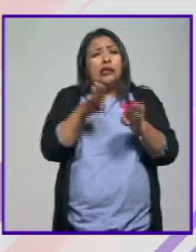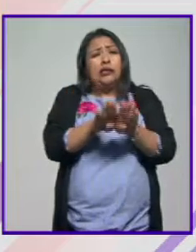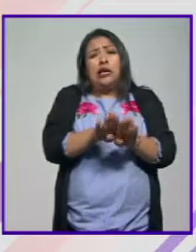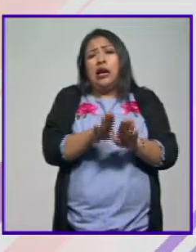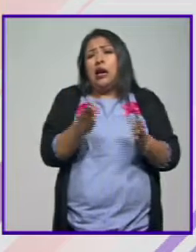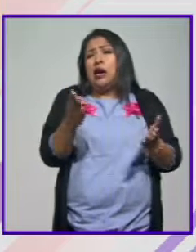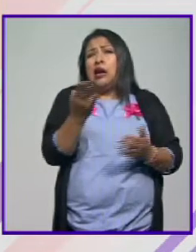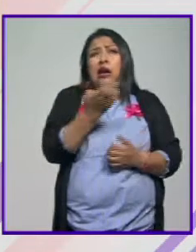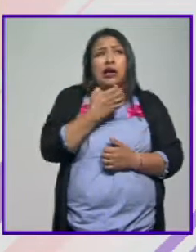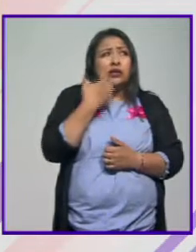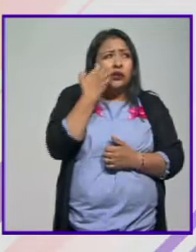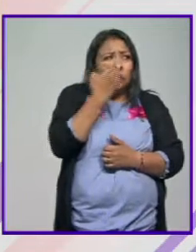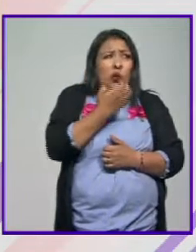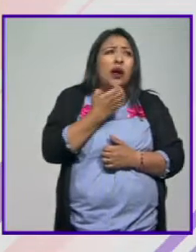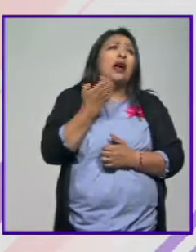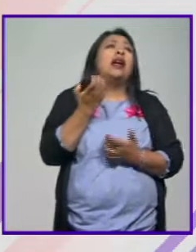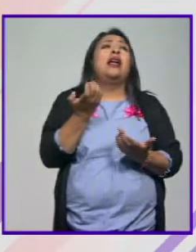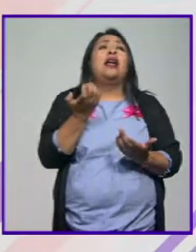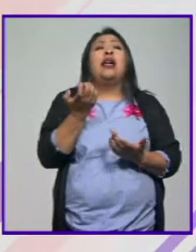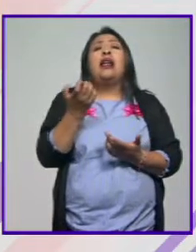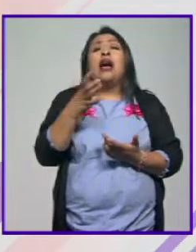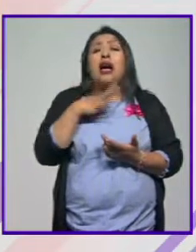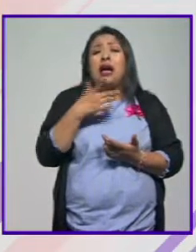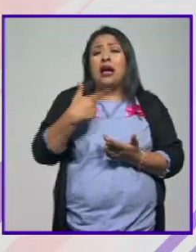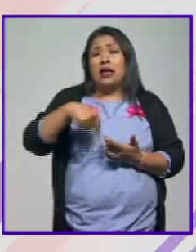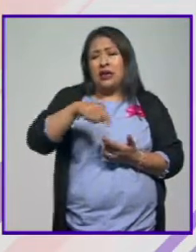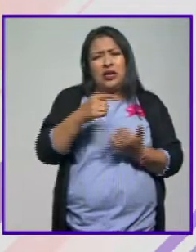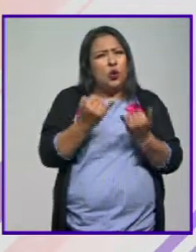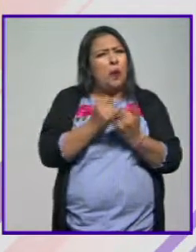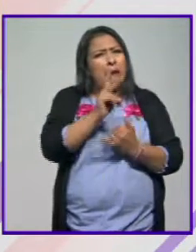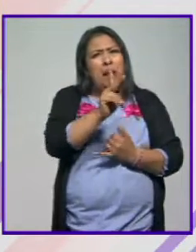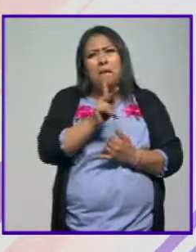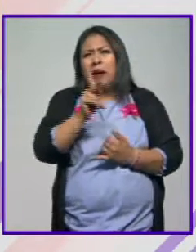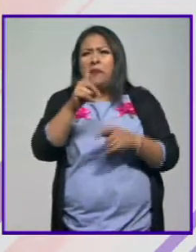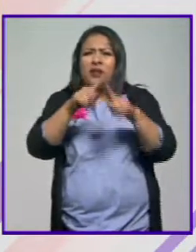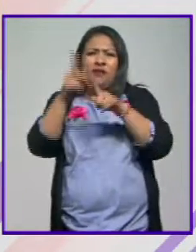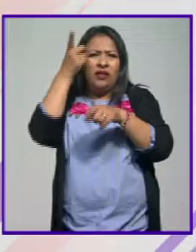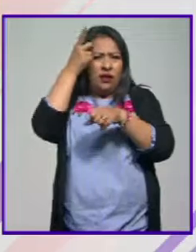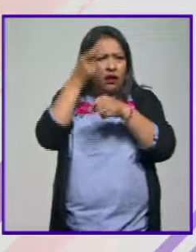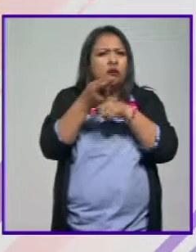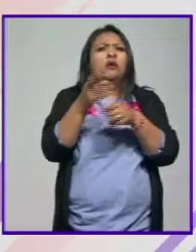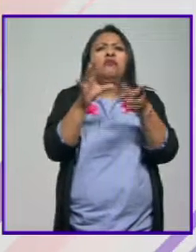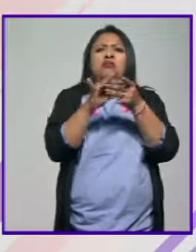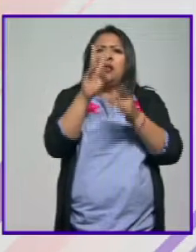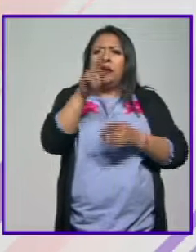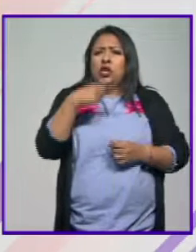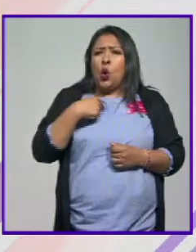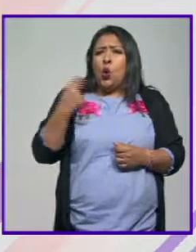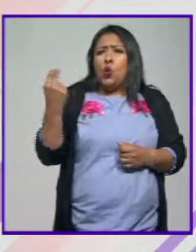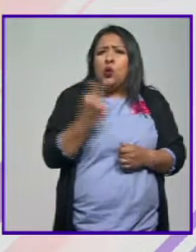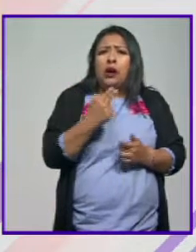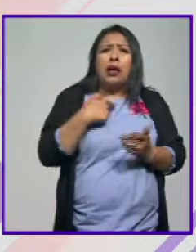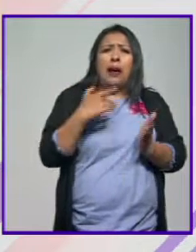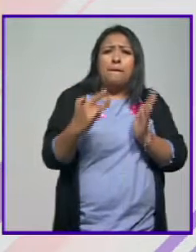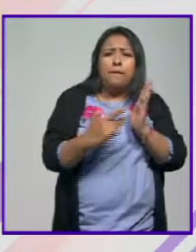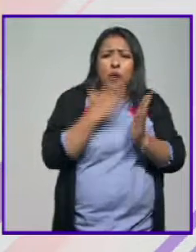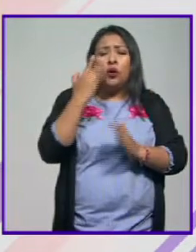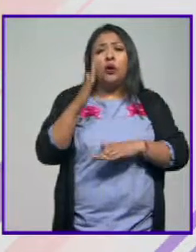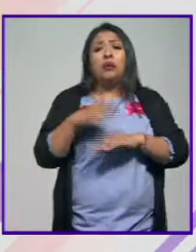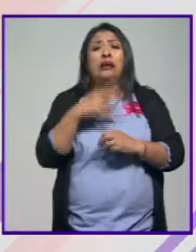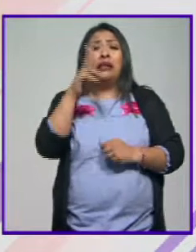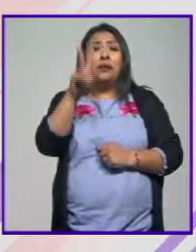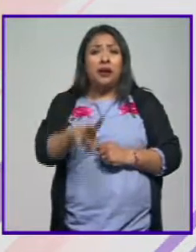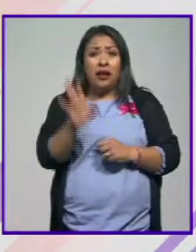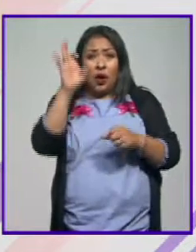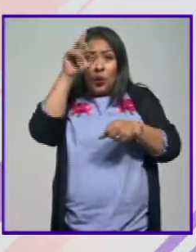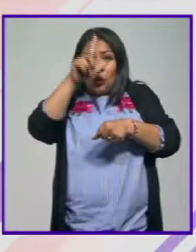presupuesto. es un escrito de formación. Como esta compañía, hay varios directores que manifestaron su urgencia de apoyo, porque en